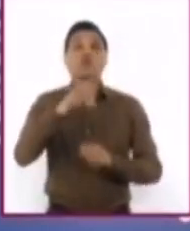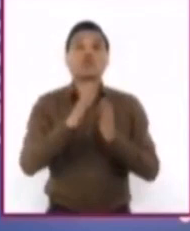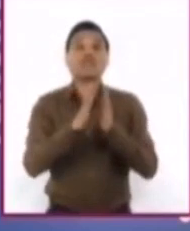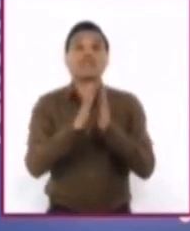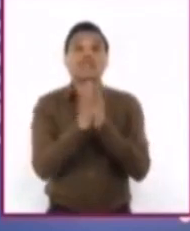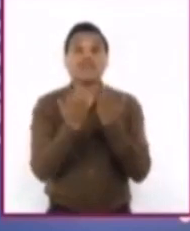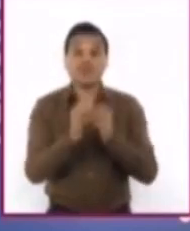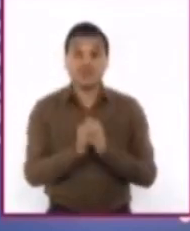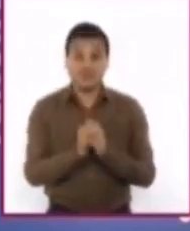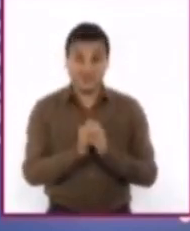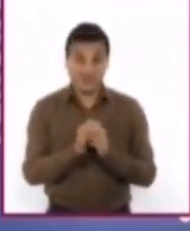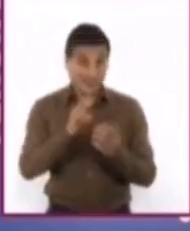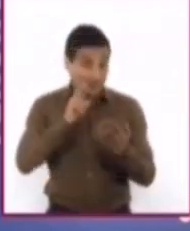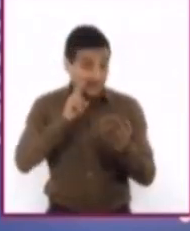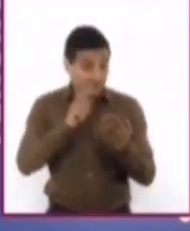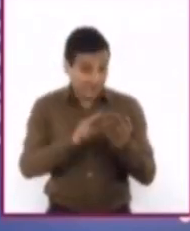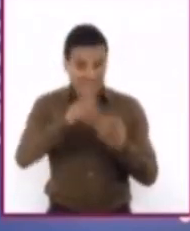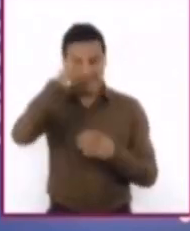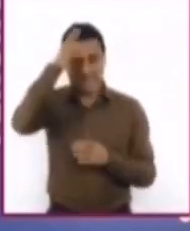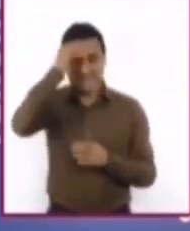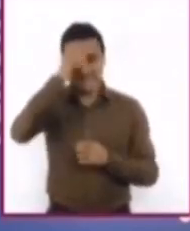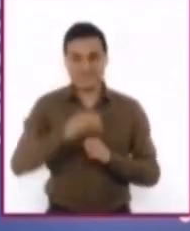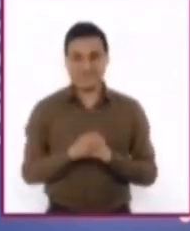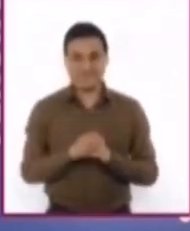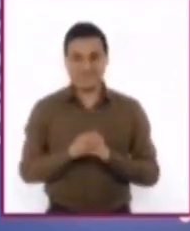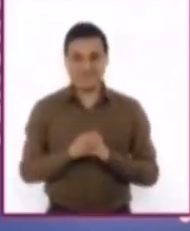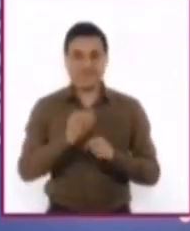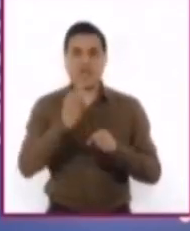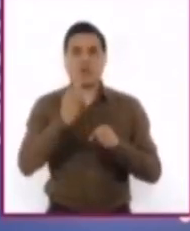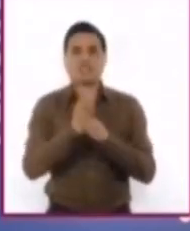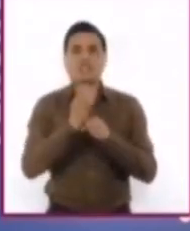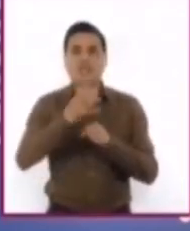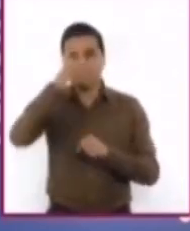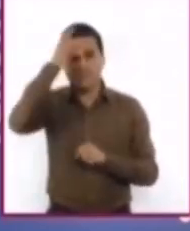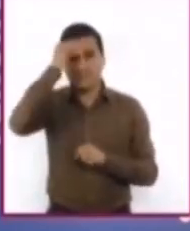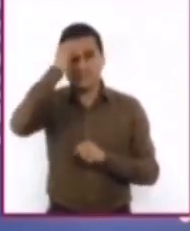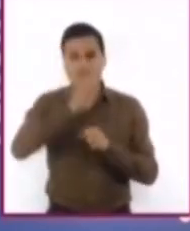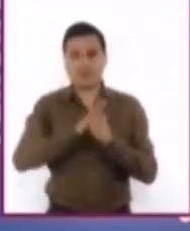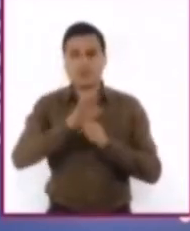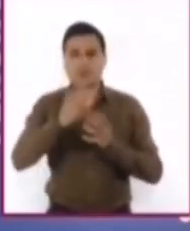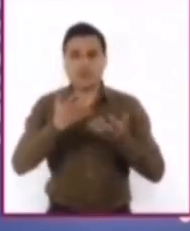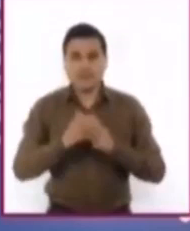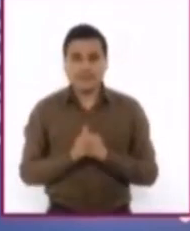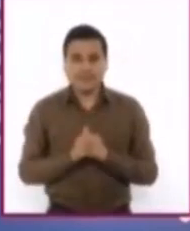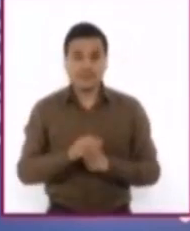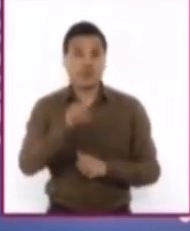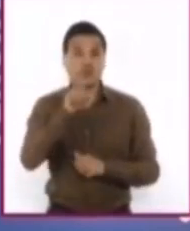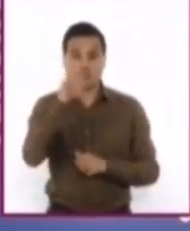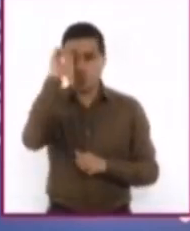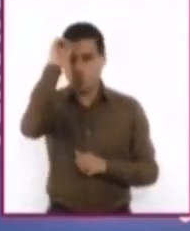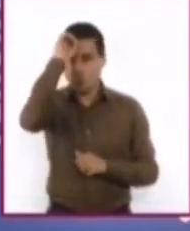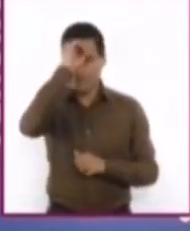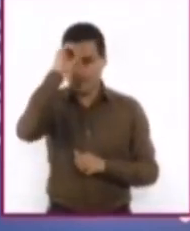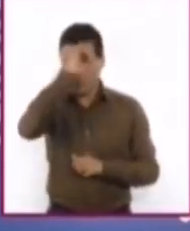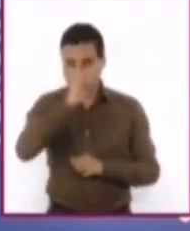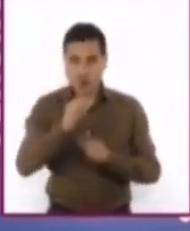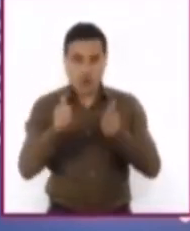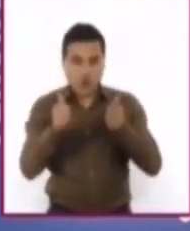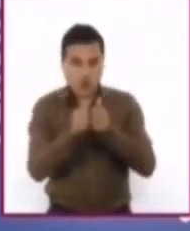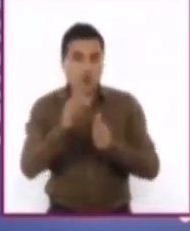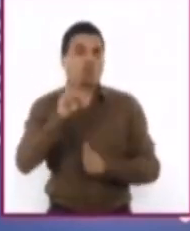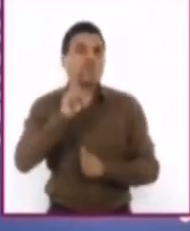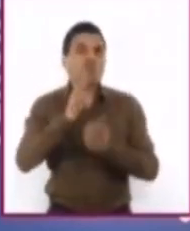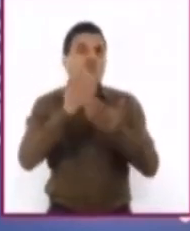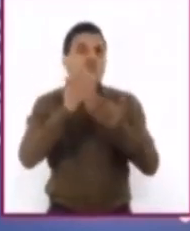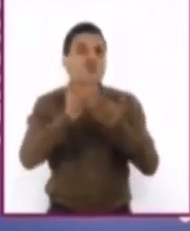de texto los aprendizajes esperados. En este caso, el aprendizaje esperado, argumentar sus puntos de vista respecto al